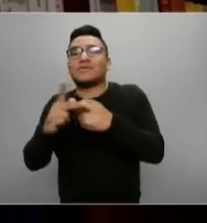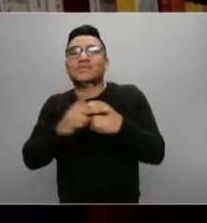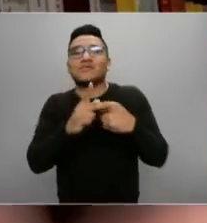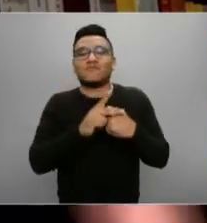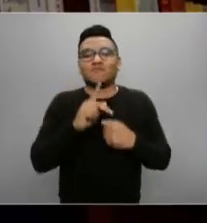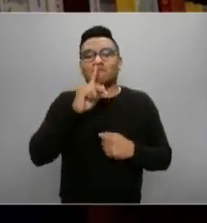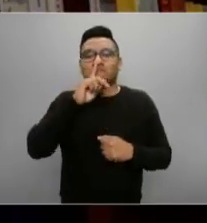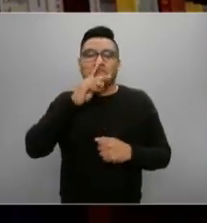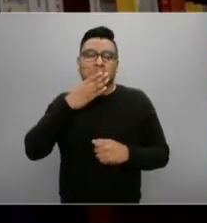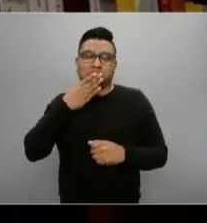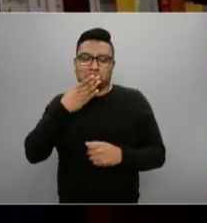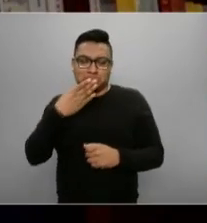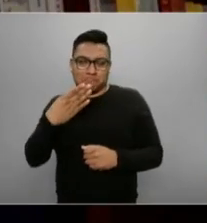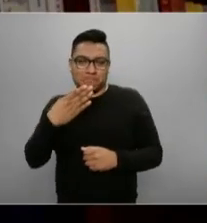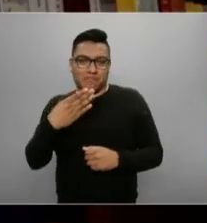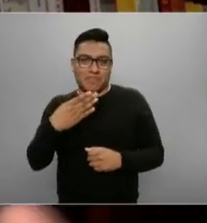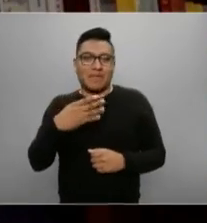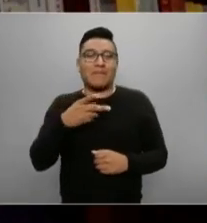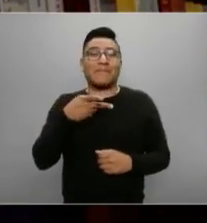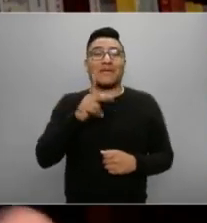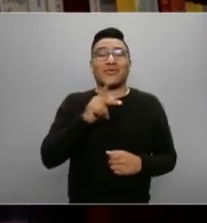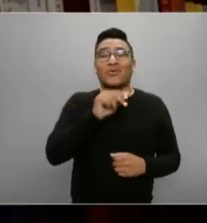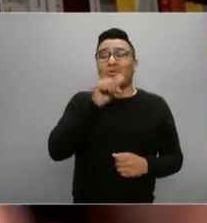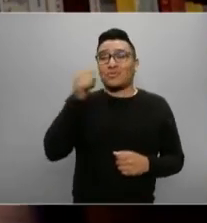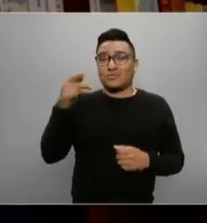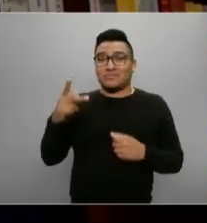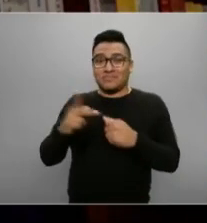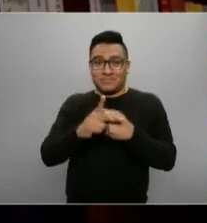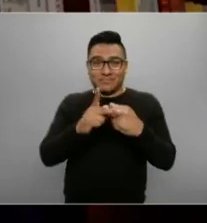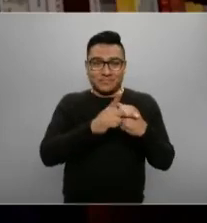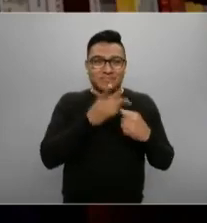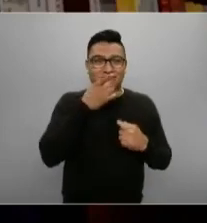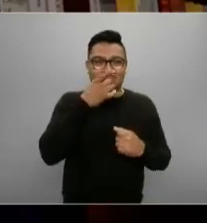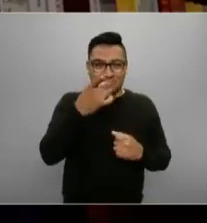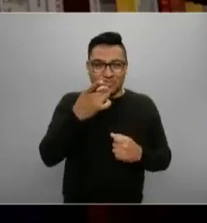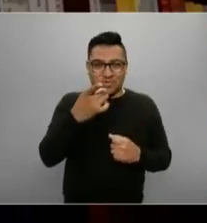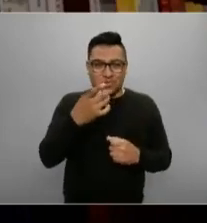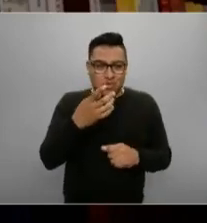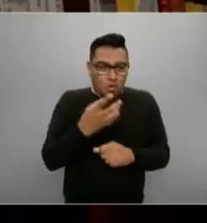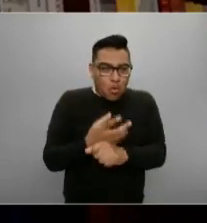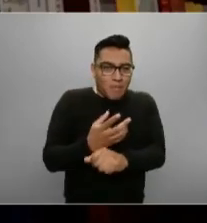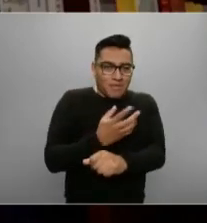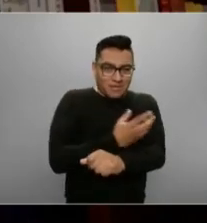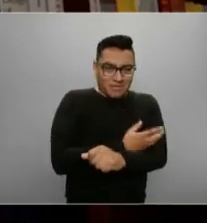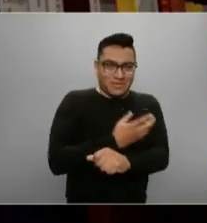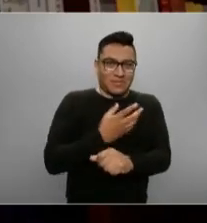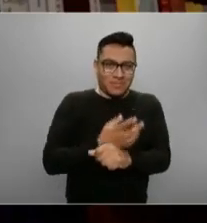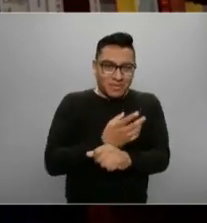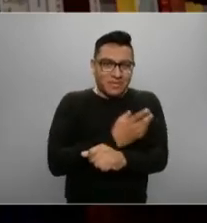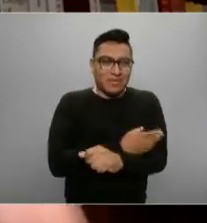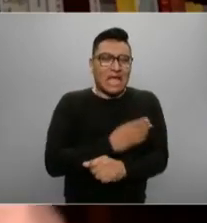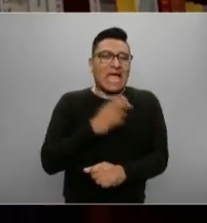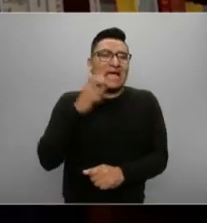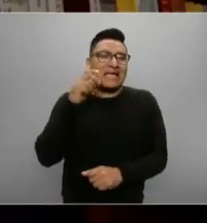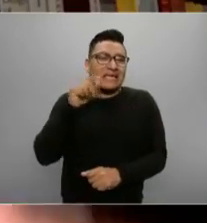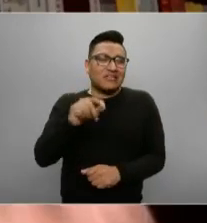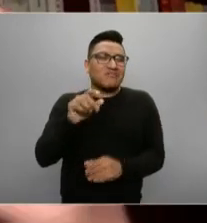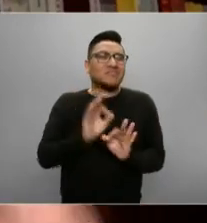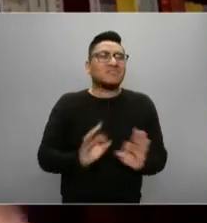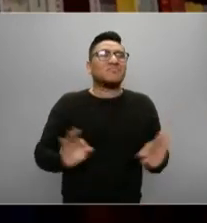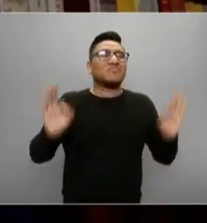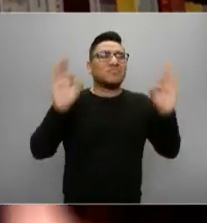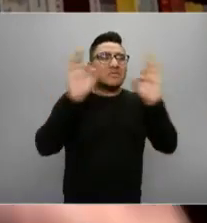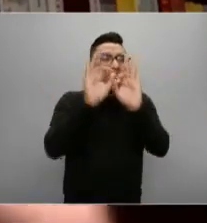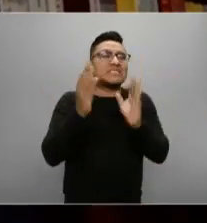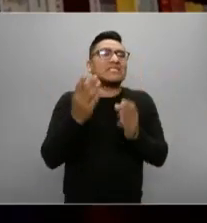en este momento tenemos posturas distintas. El que no estén copatrocinando, aquí lo inusitado es el número